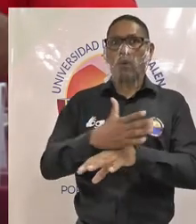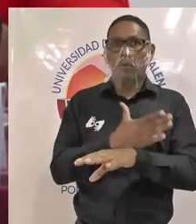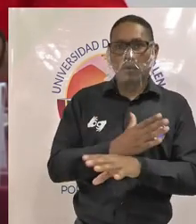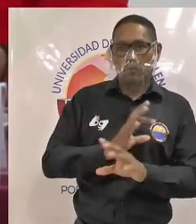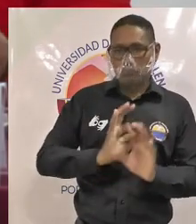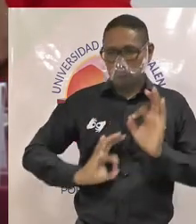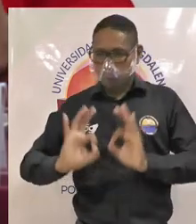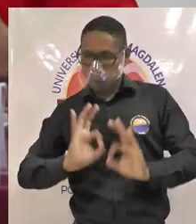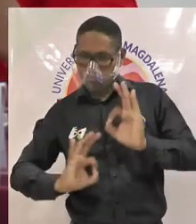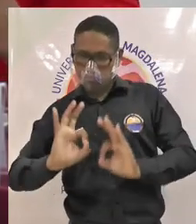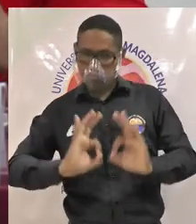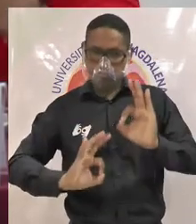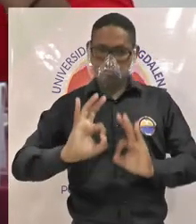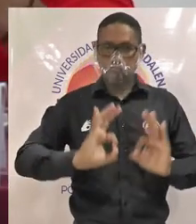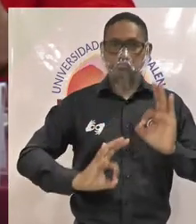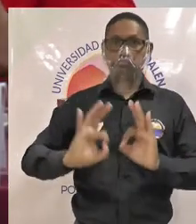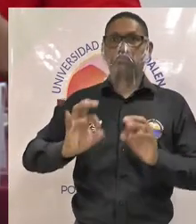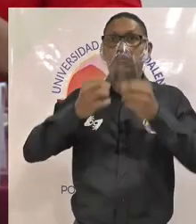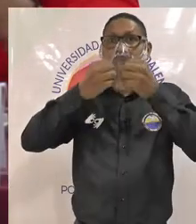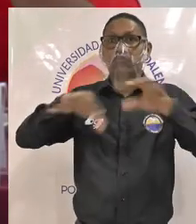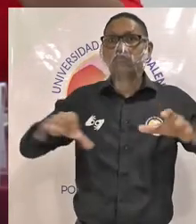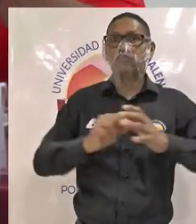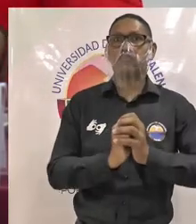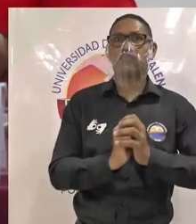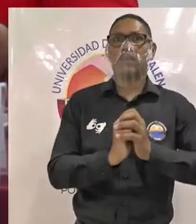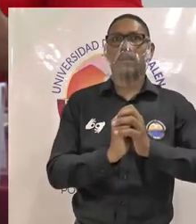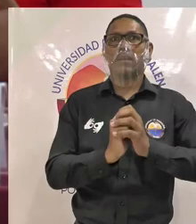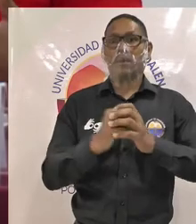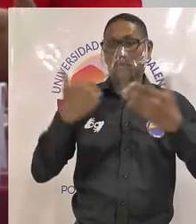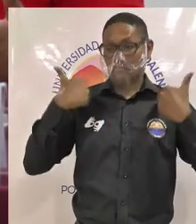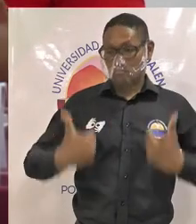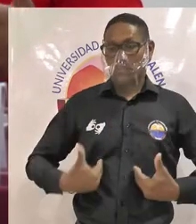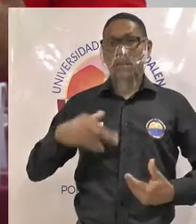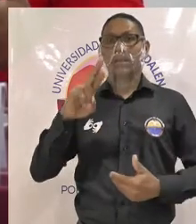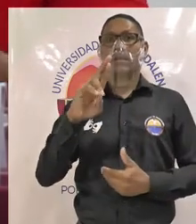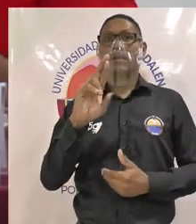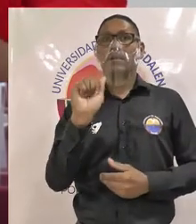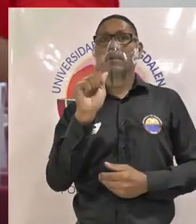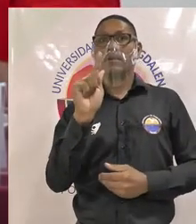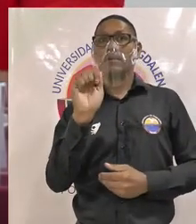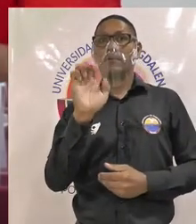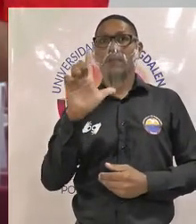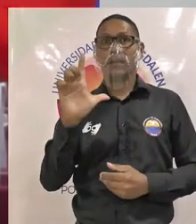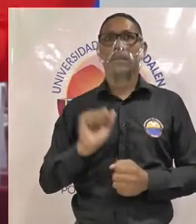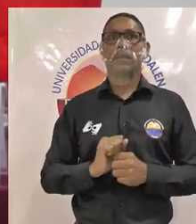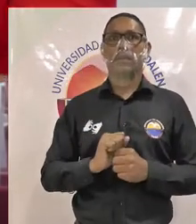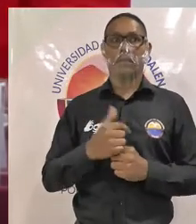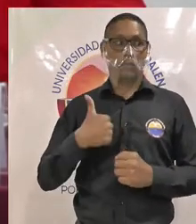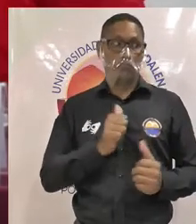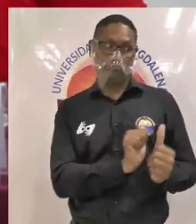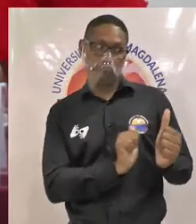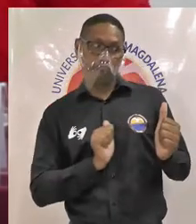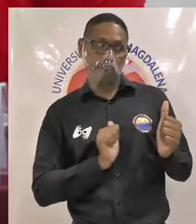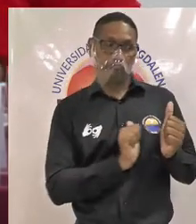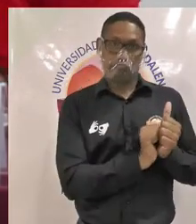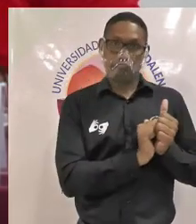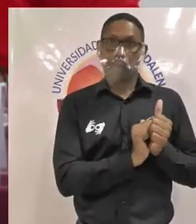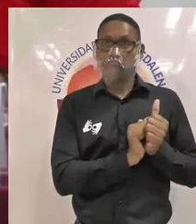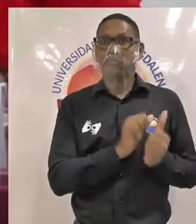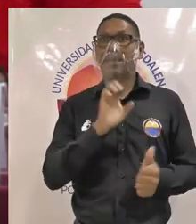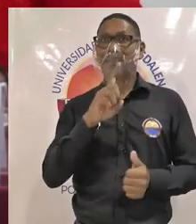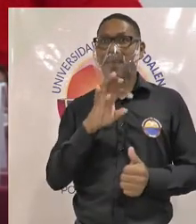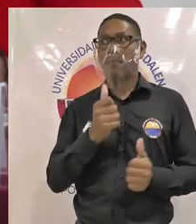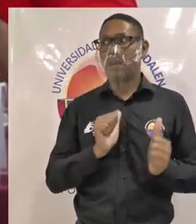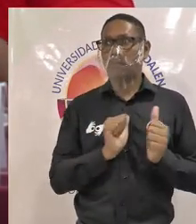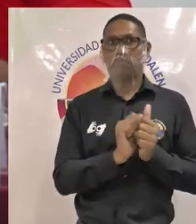difundirla a través de los diferentes medios virtuales me presento mi nombre es Rafael Rica Ortebrat en este caso dupla de mi hermano y compañero Edilmer